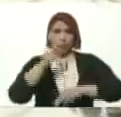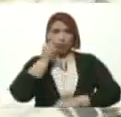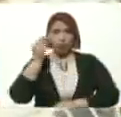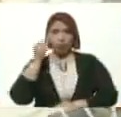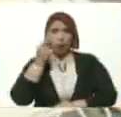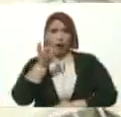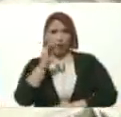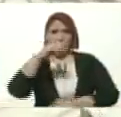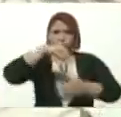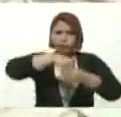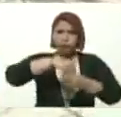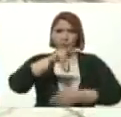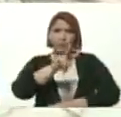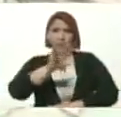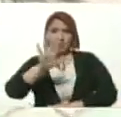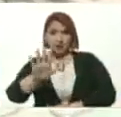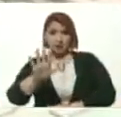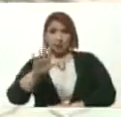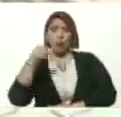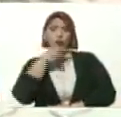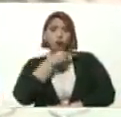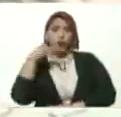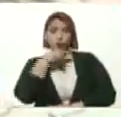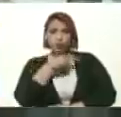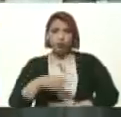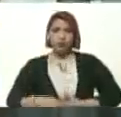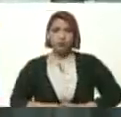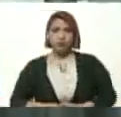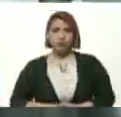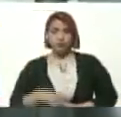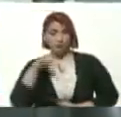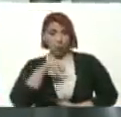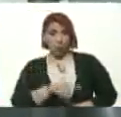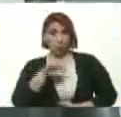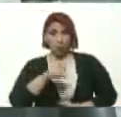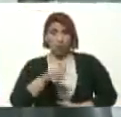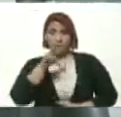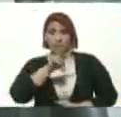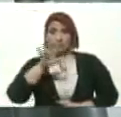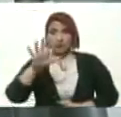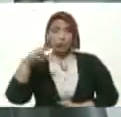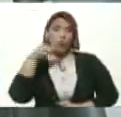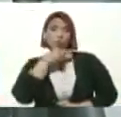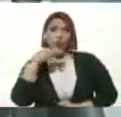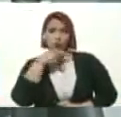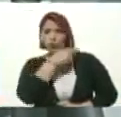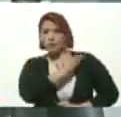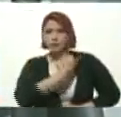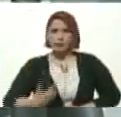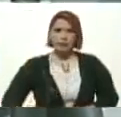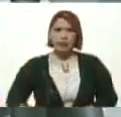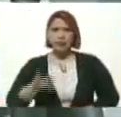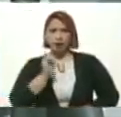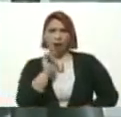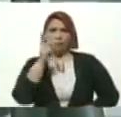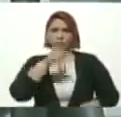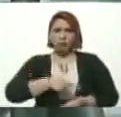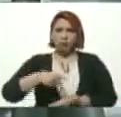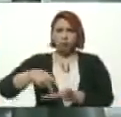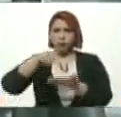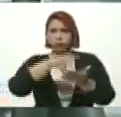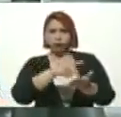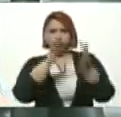Que este Veinticinco De octubre Este lunes Veinticinco De octubre Presidente Estarán De manera